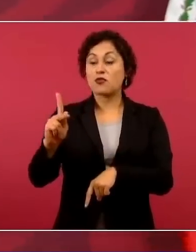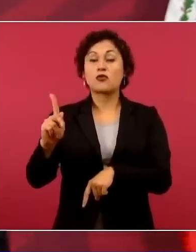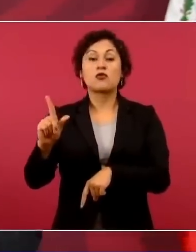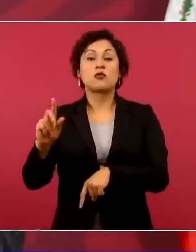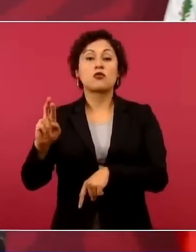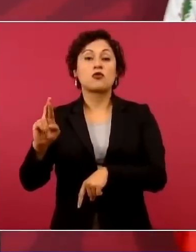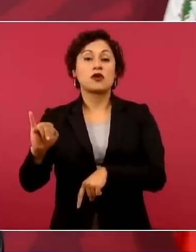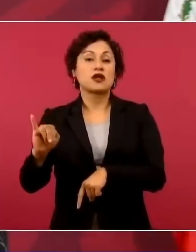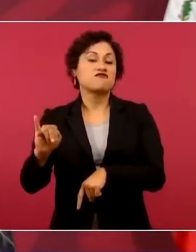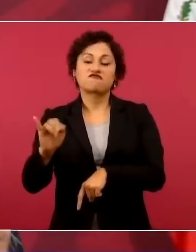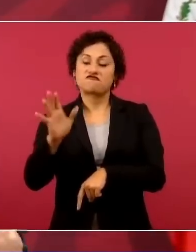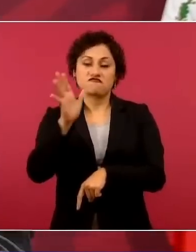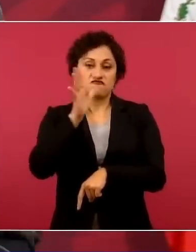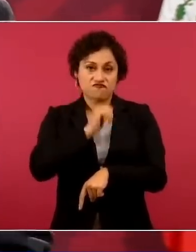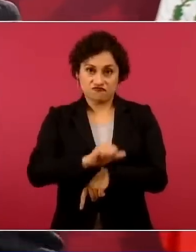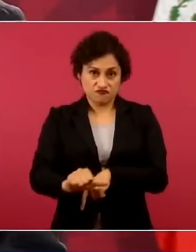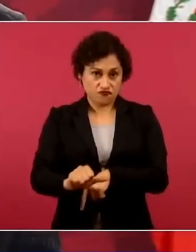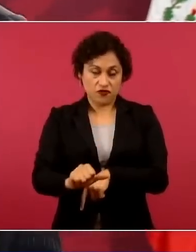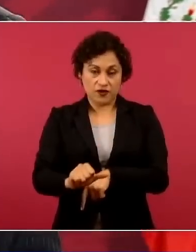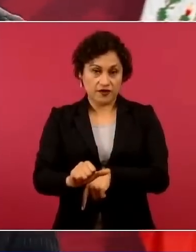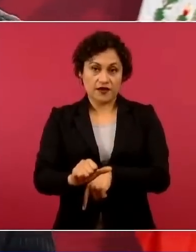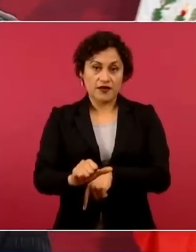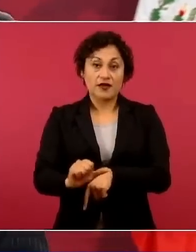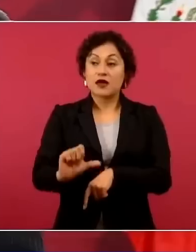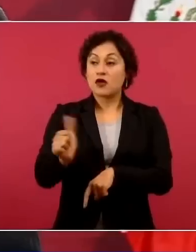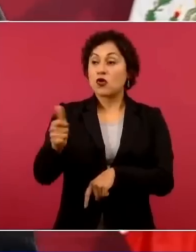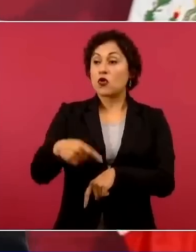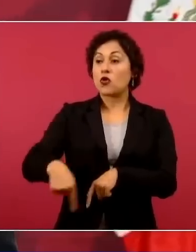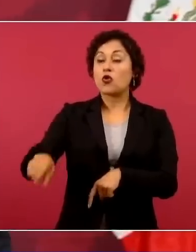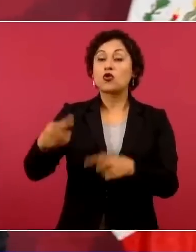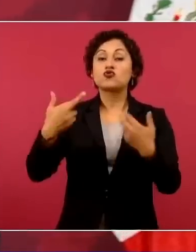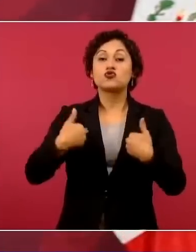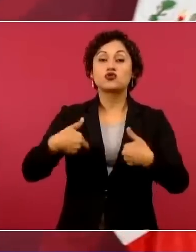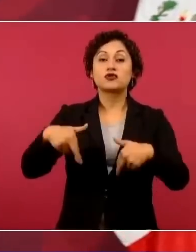que todos los representantes sean